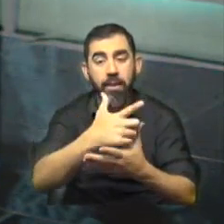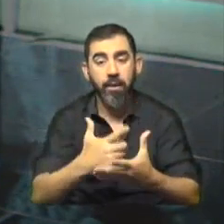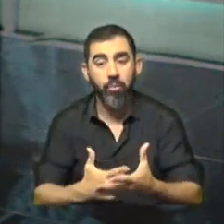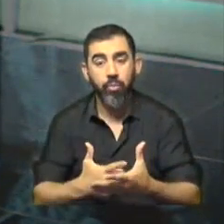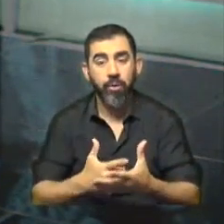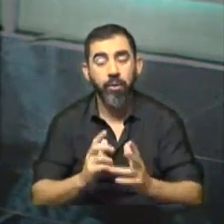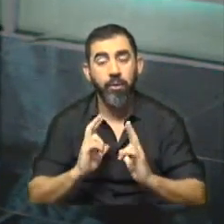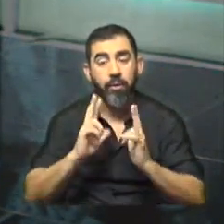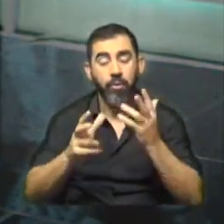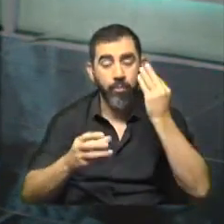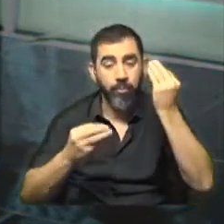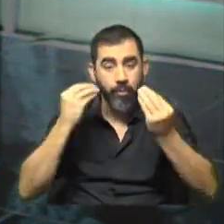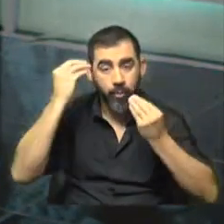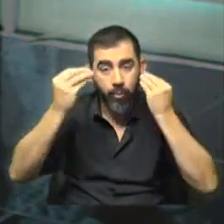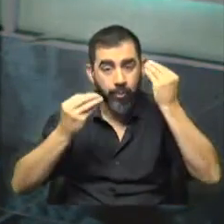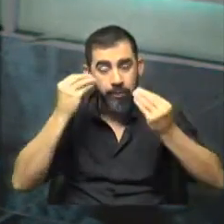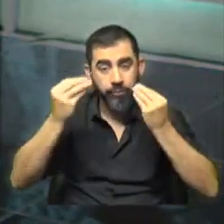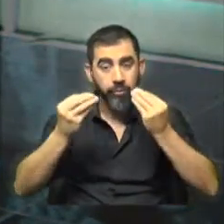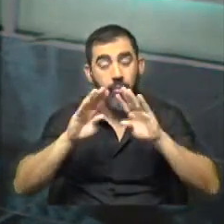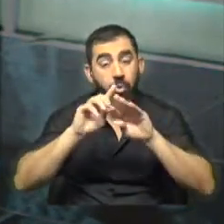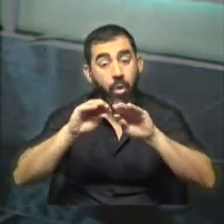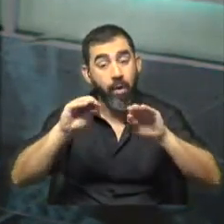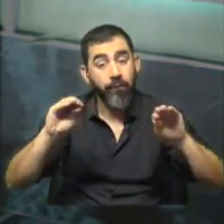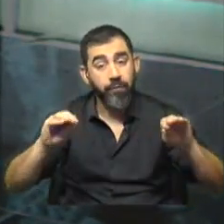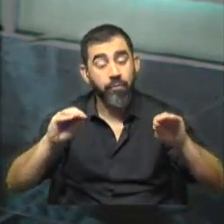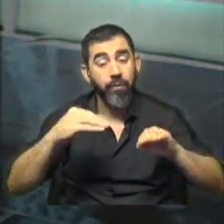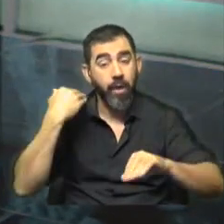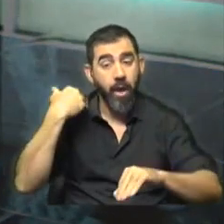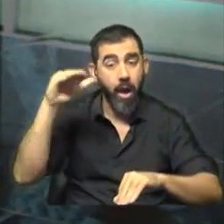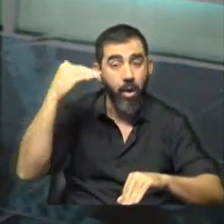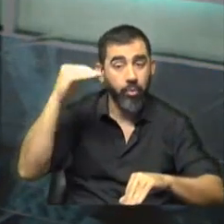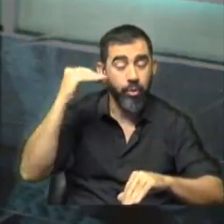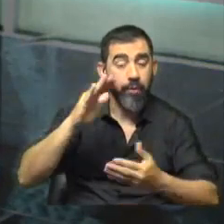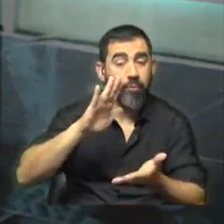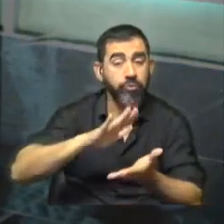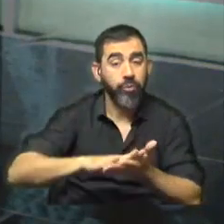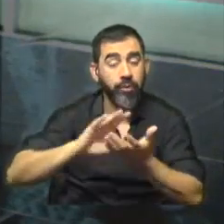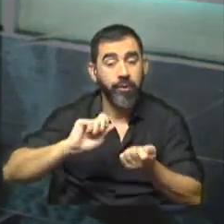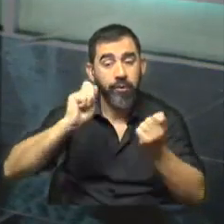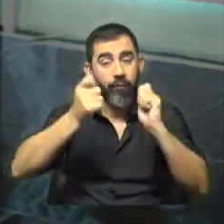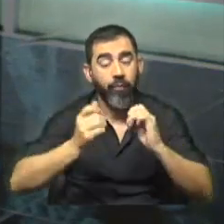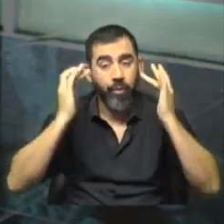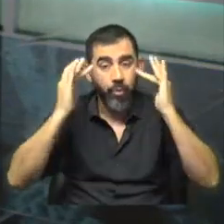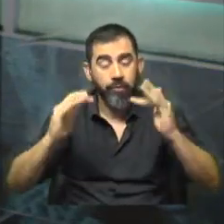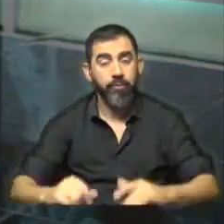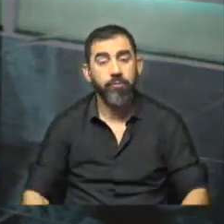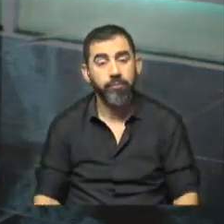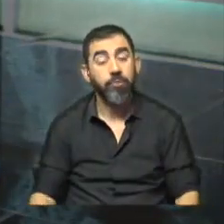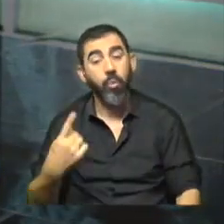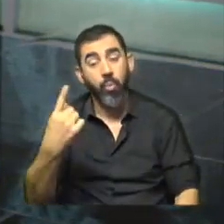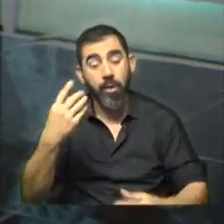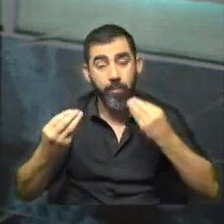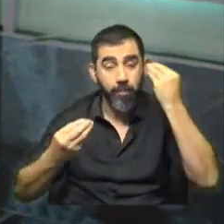expresó preocupación por los anuncios justamente de las autoridades en el marco de la transformación educativa. Justamente, y una de las